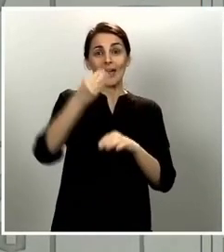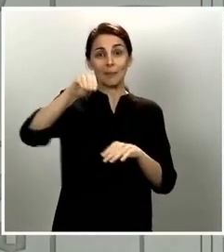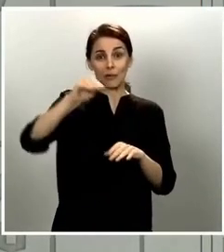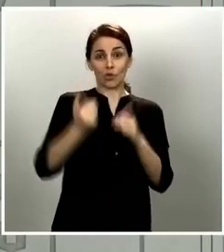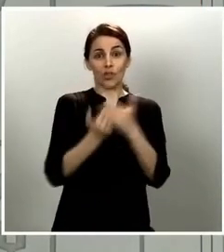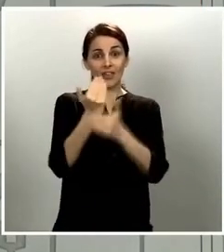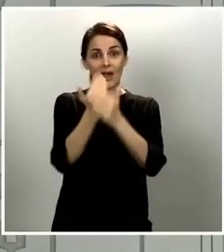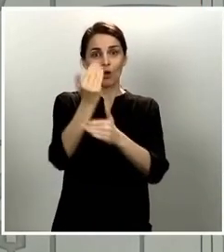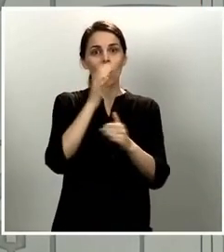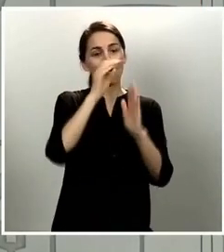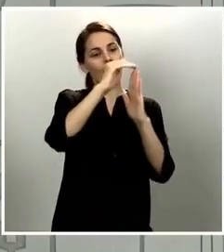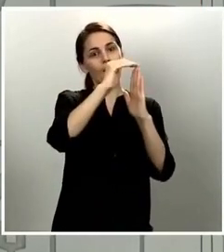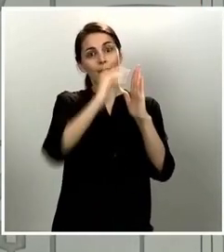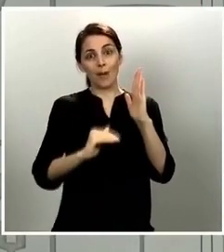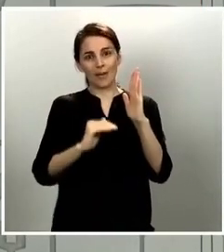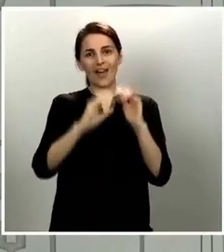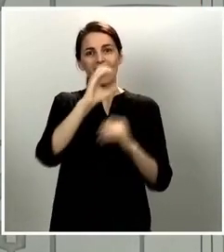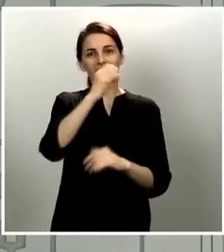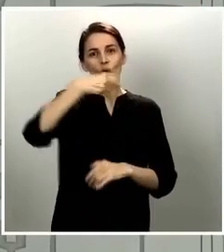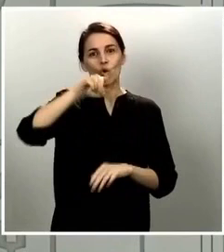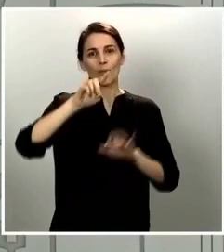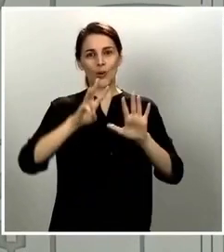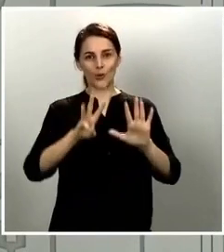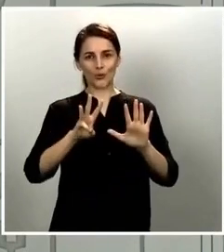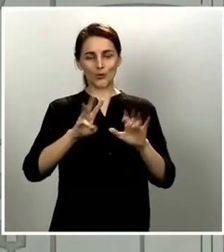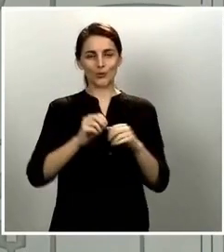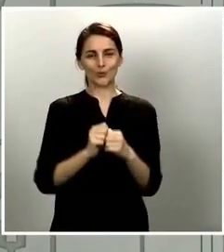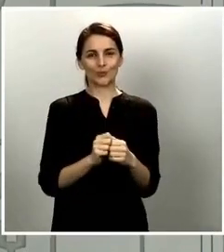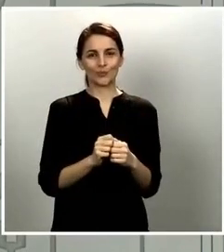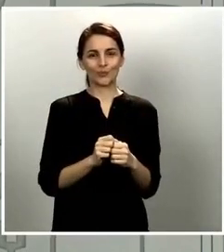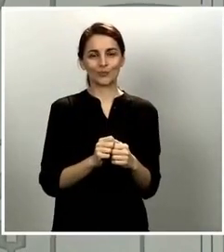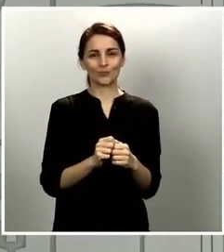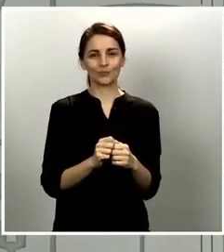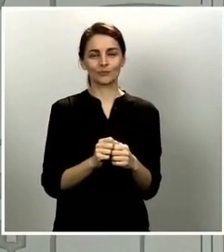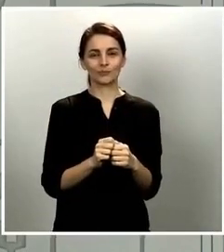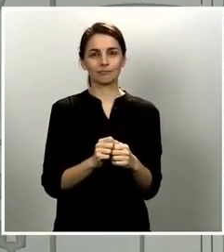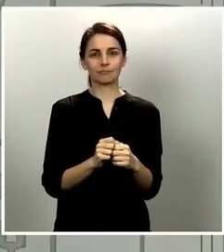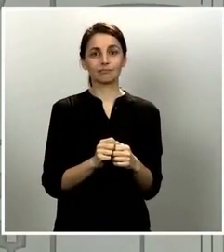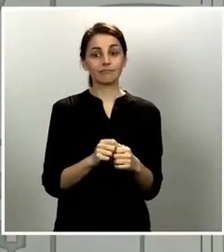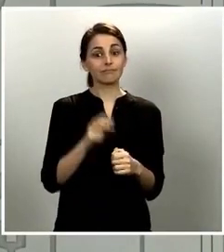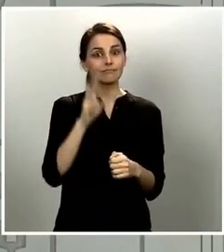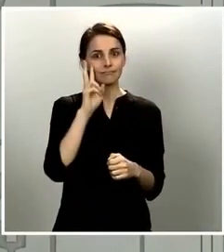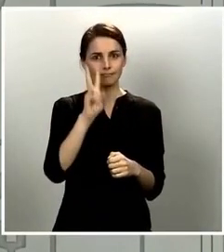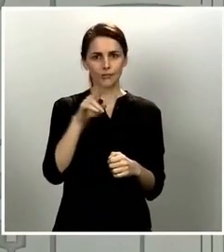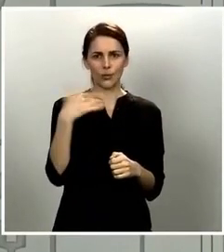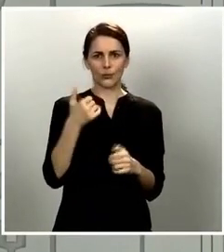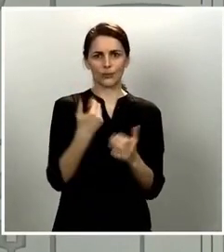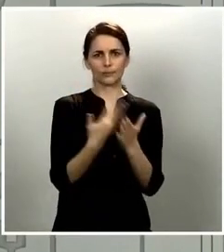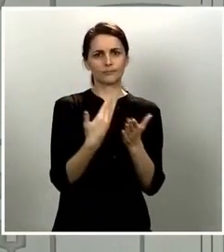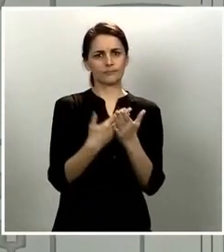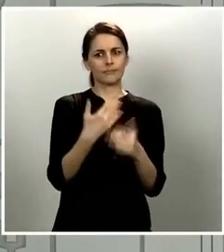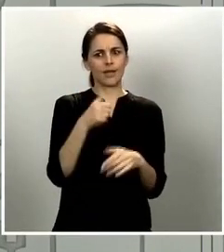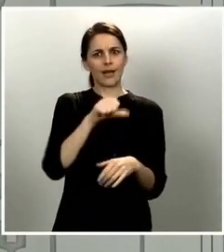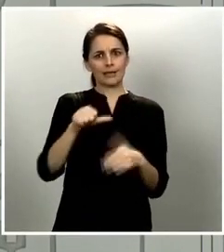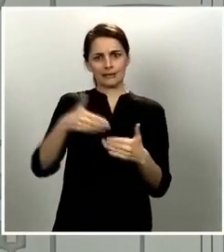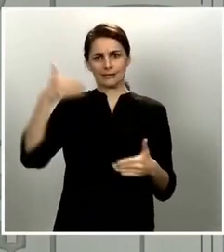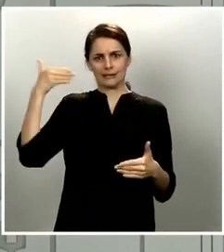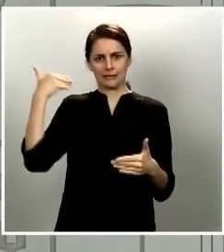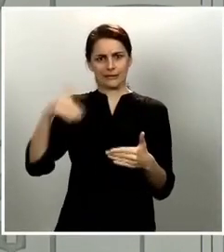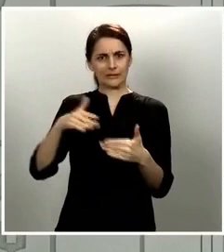y estamos en unos números que no veíamos desde hacía ya muchas semanas. Además,